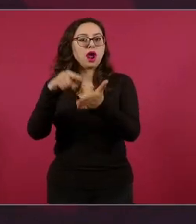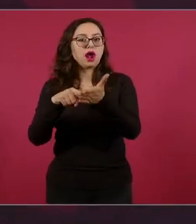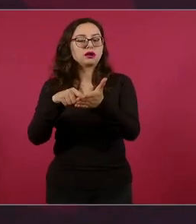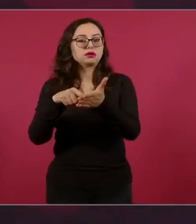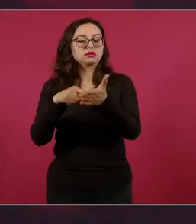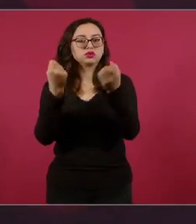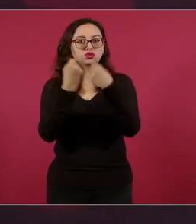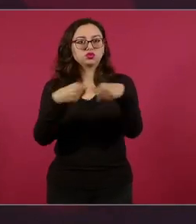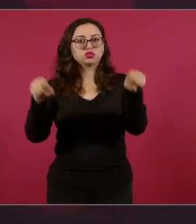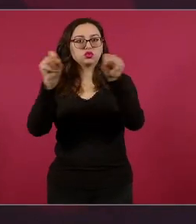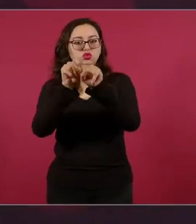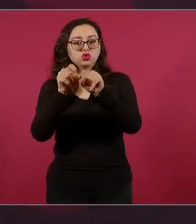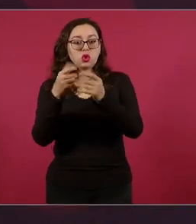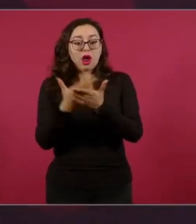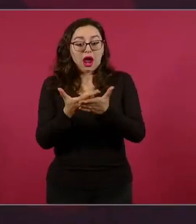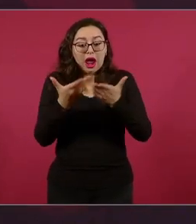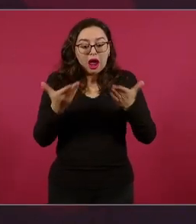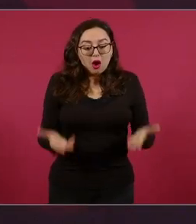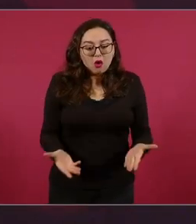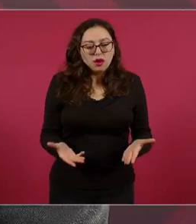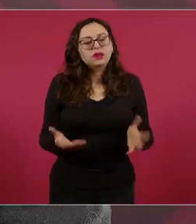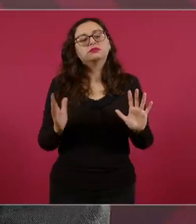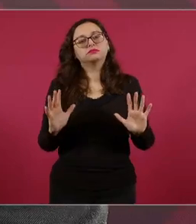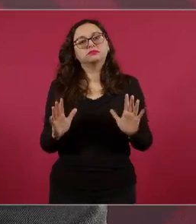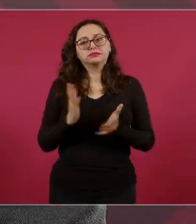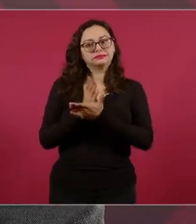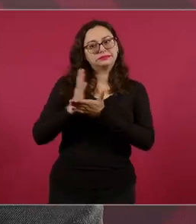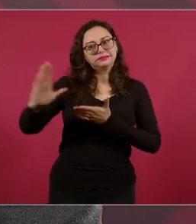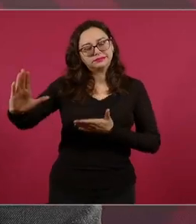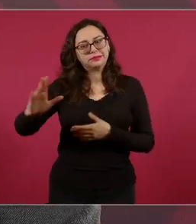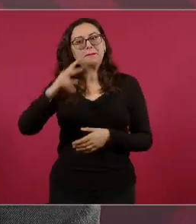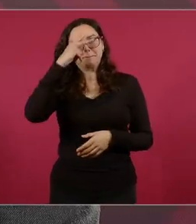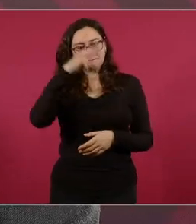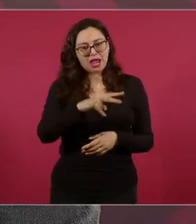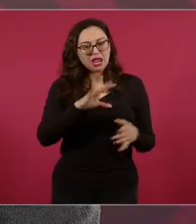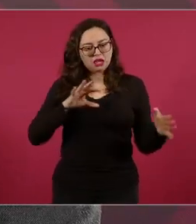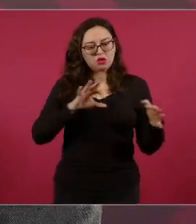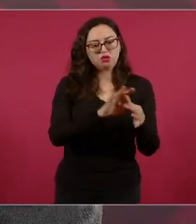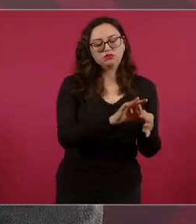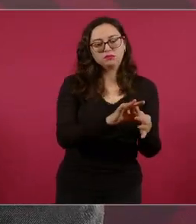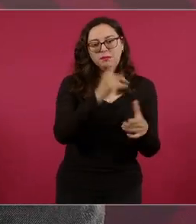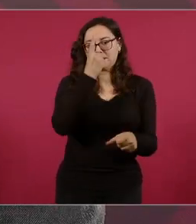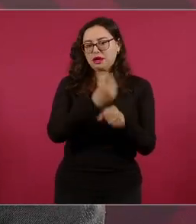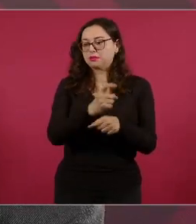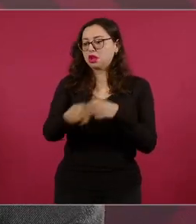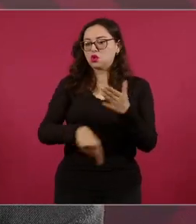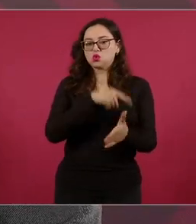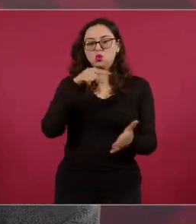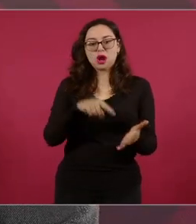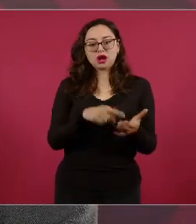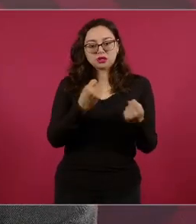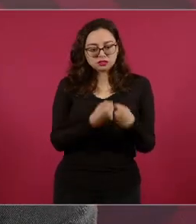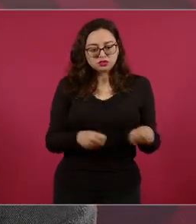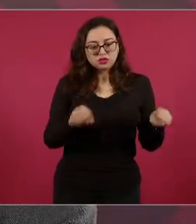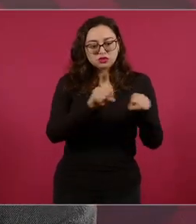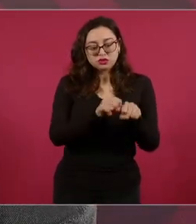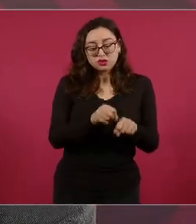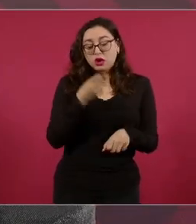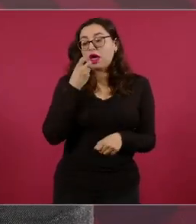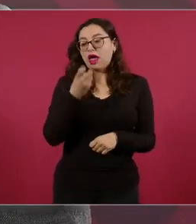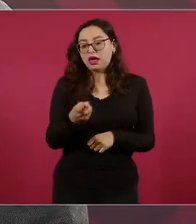el principal socio económico comercial de Estados Unidos. Ahí hemos avanzado,